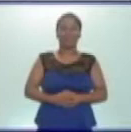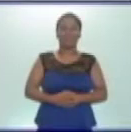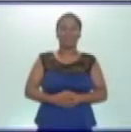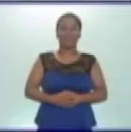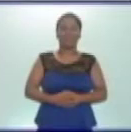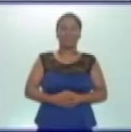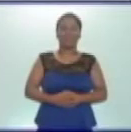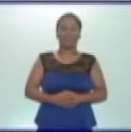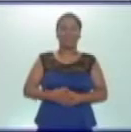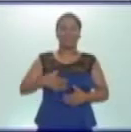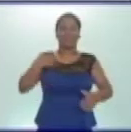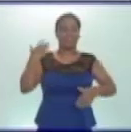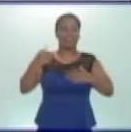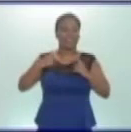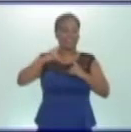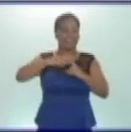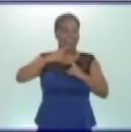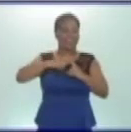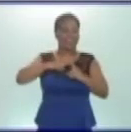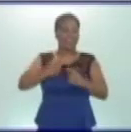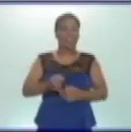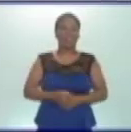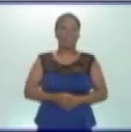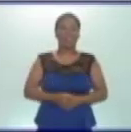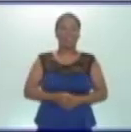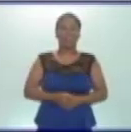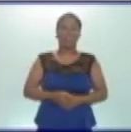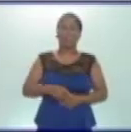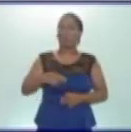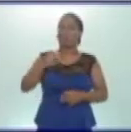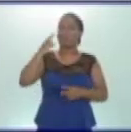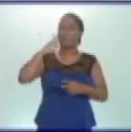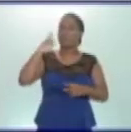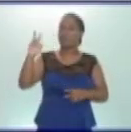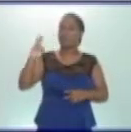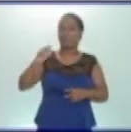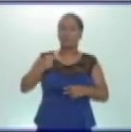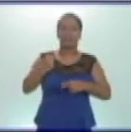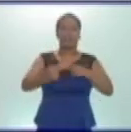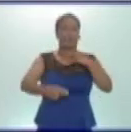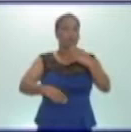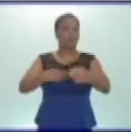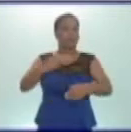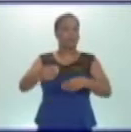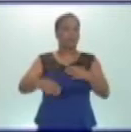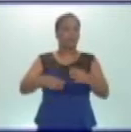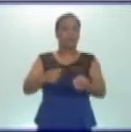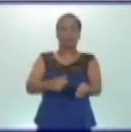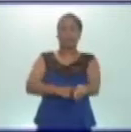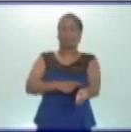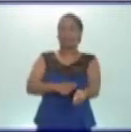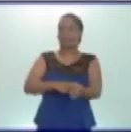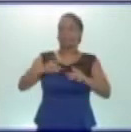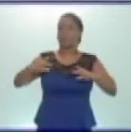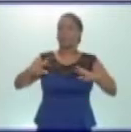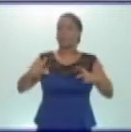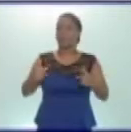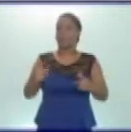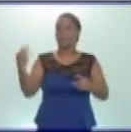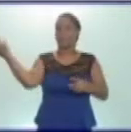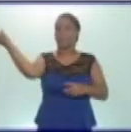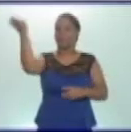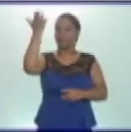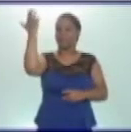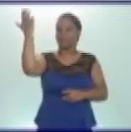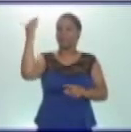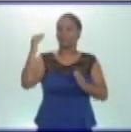La actividad independiente. Los seres vivos han evolucionado adaptándose a las nuevas condiciones que le impone el medio ambiente,